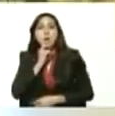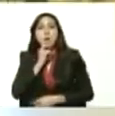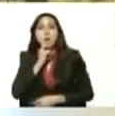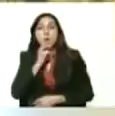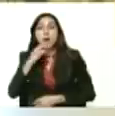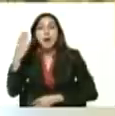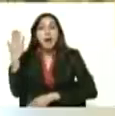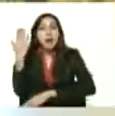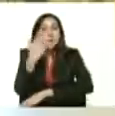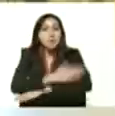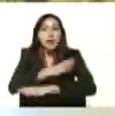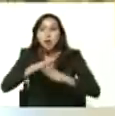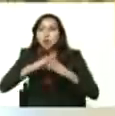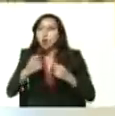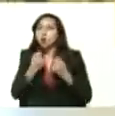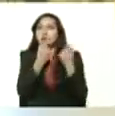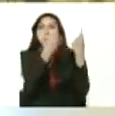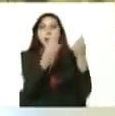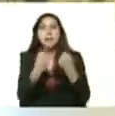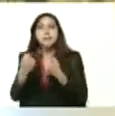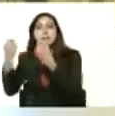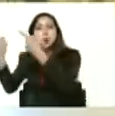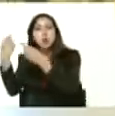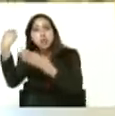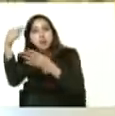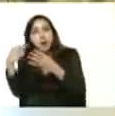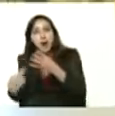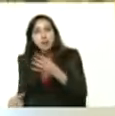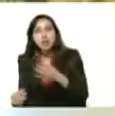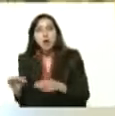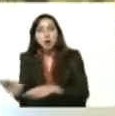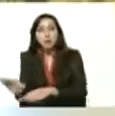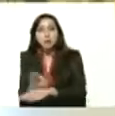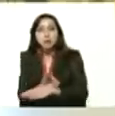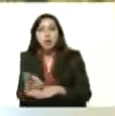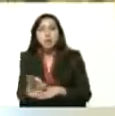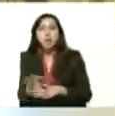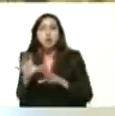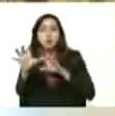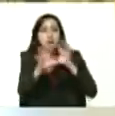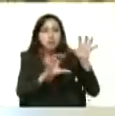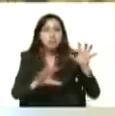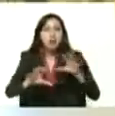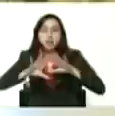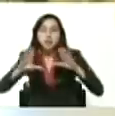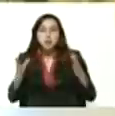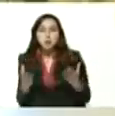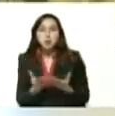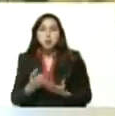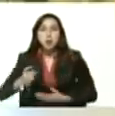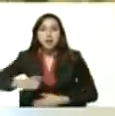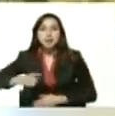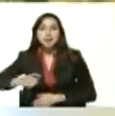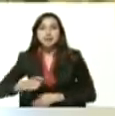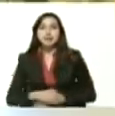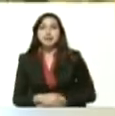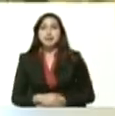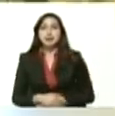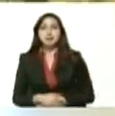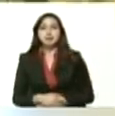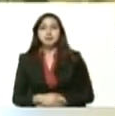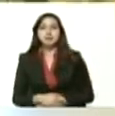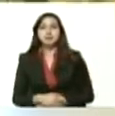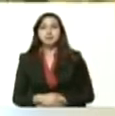de elementos fundamentales para el funcionamiento de cualquier país del mundo, de cualquier país.